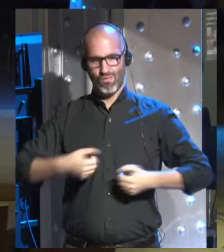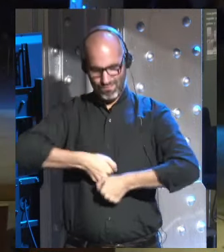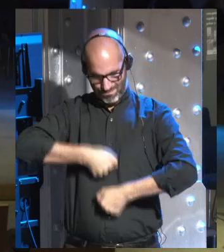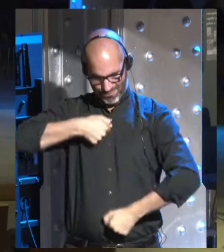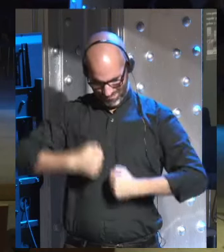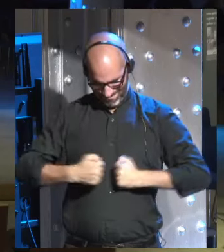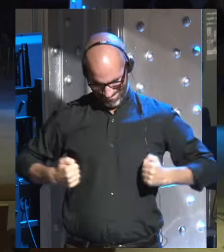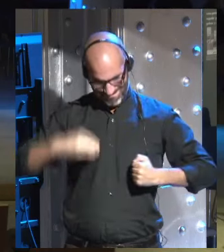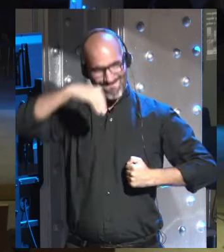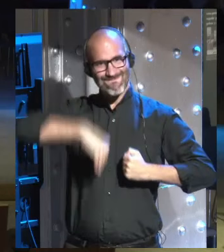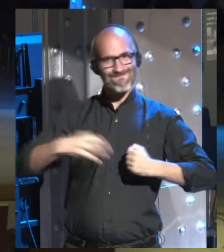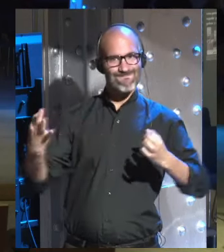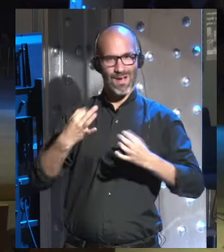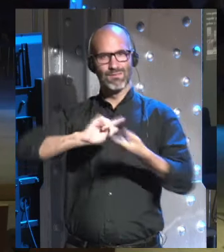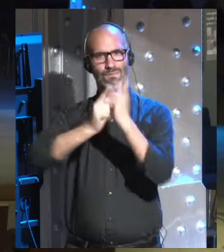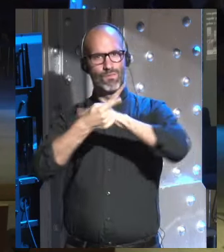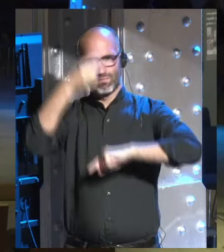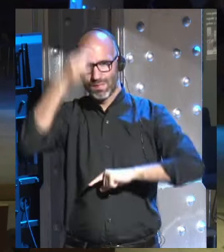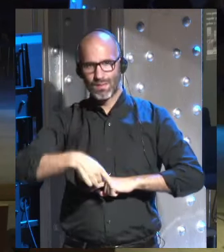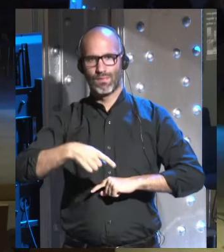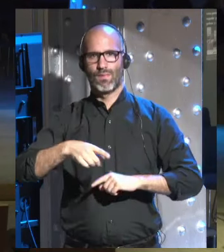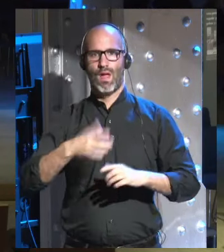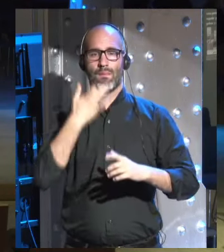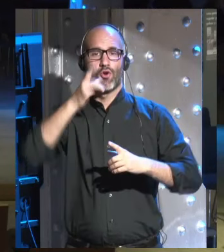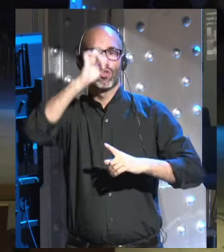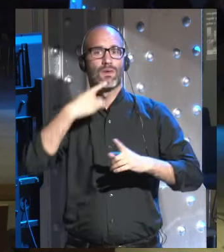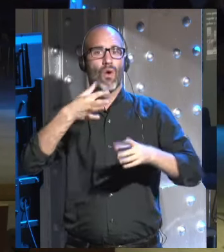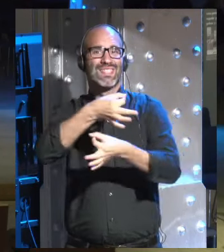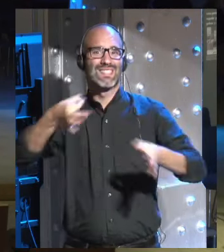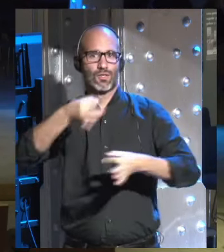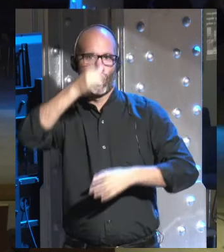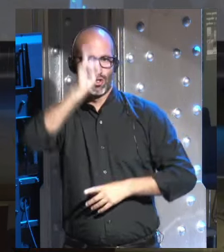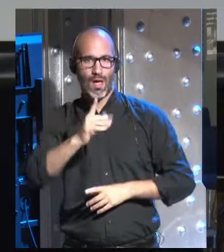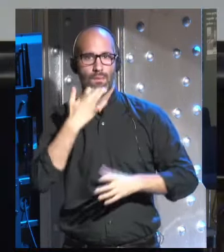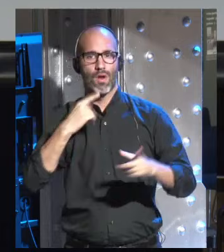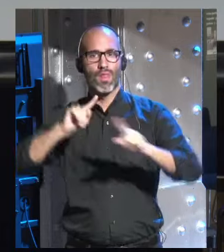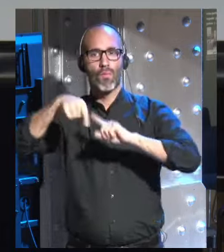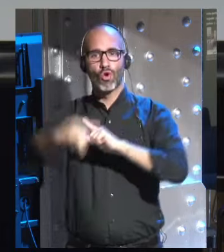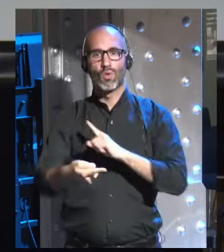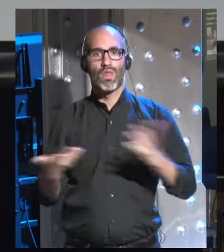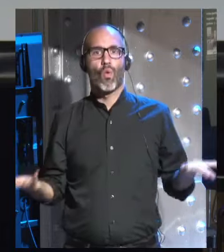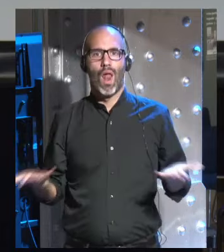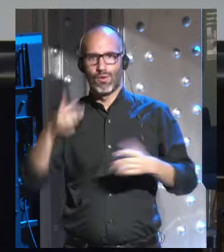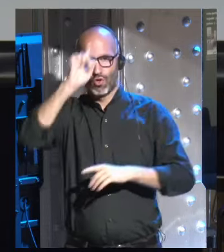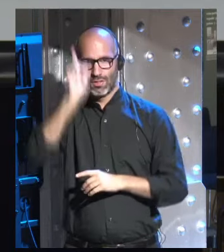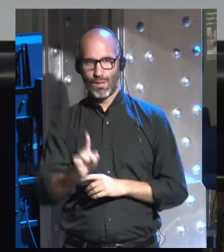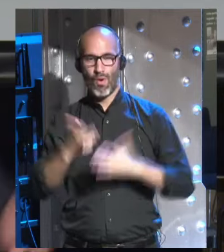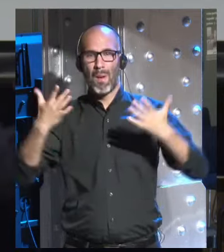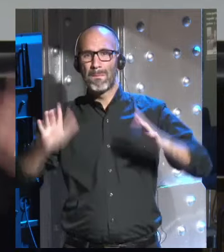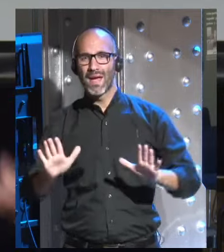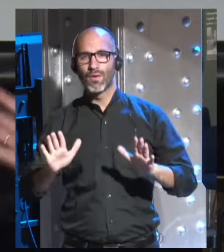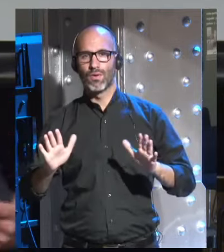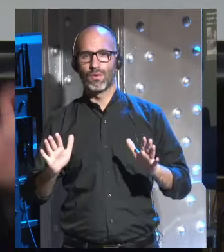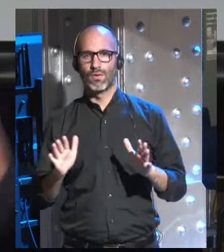sabemos exactamente como eso tendrá lugar no sabemos exactamente cuáles serán las consecuencias pero